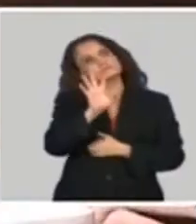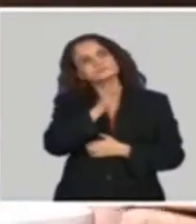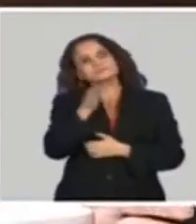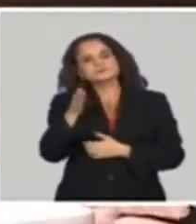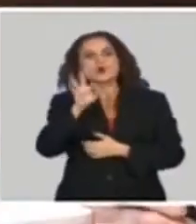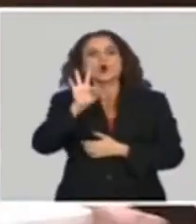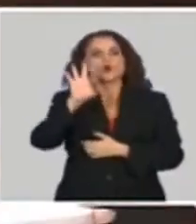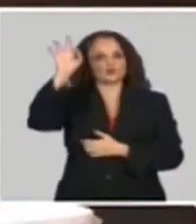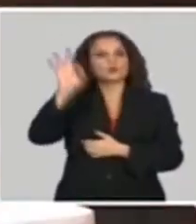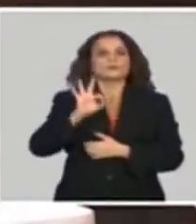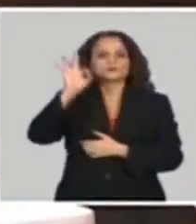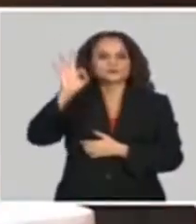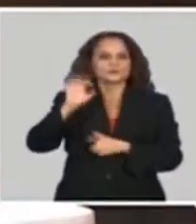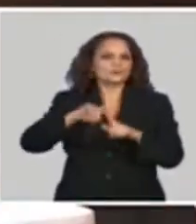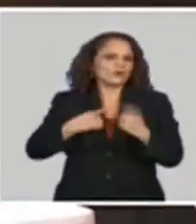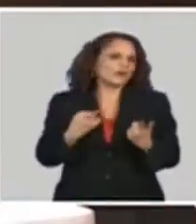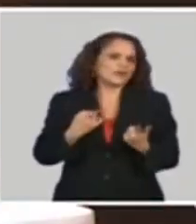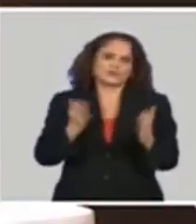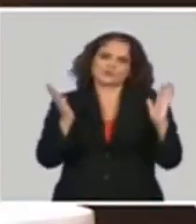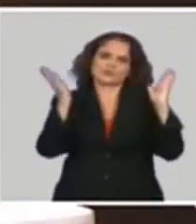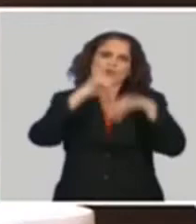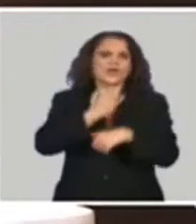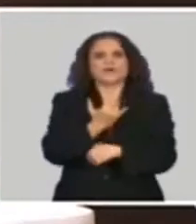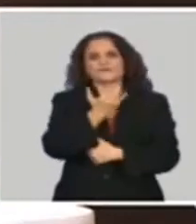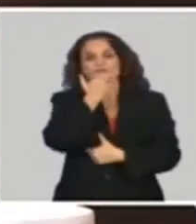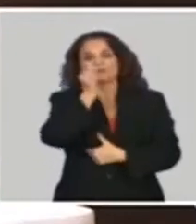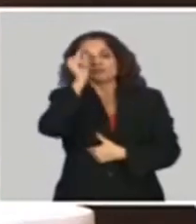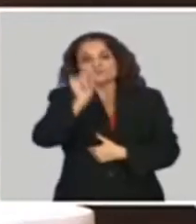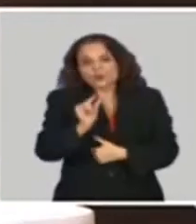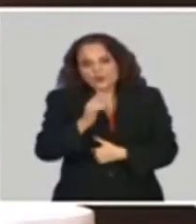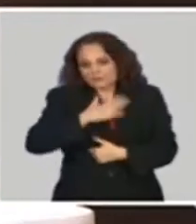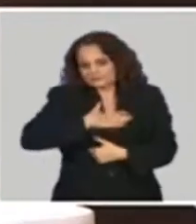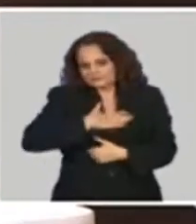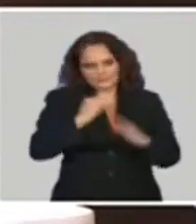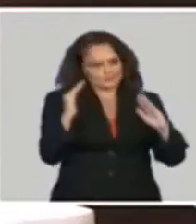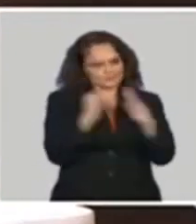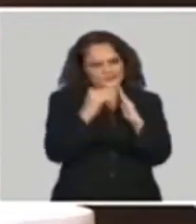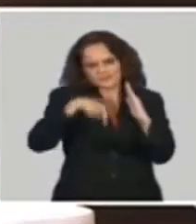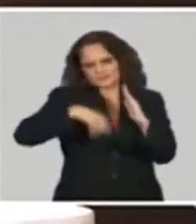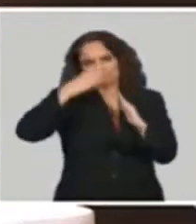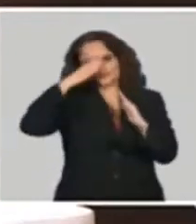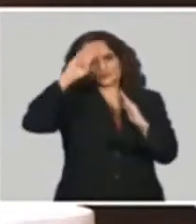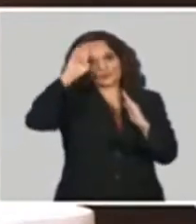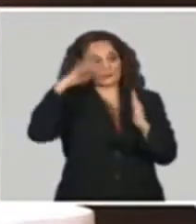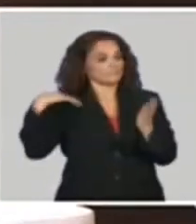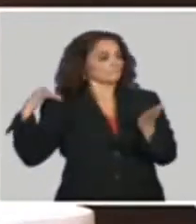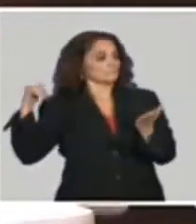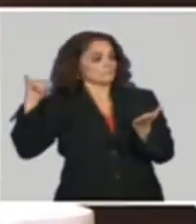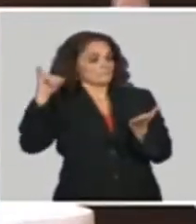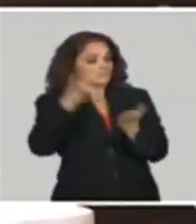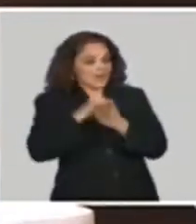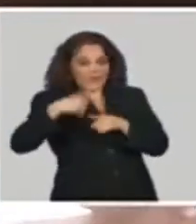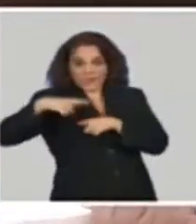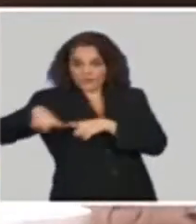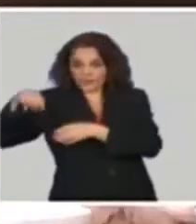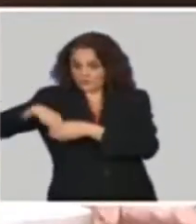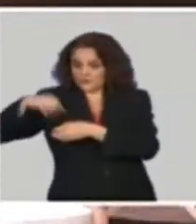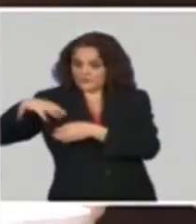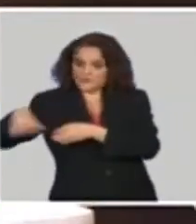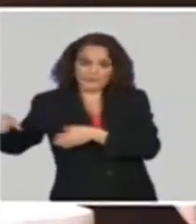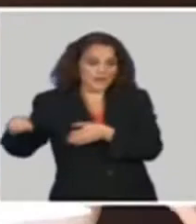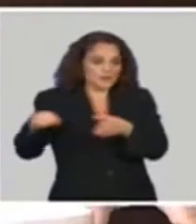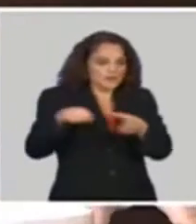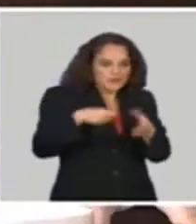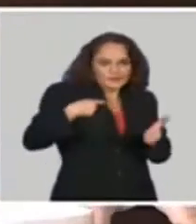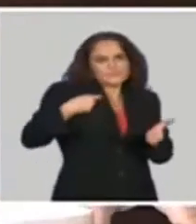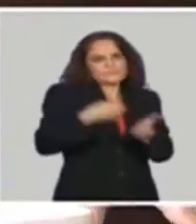precisamente garantizando que no se afecte el residente permanente en Cuba cuando por el aeropuerto entra haga sus importaciones. Y para poner de ejemplo,